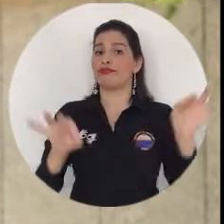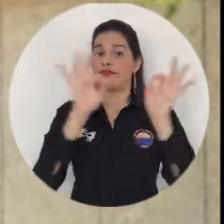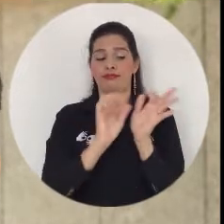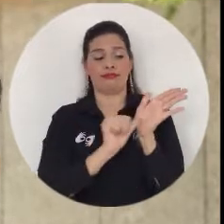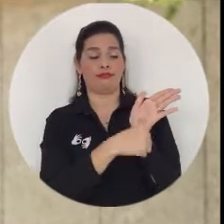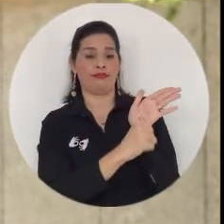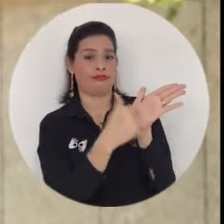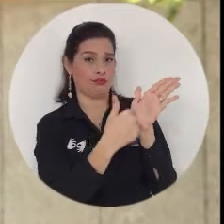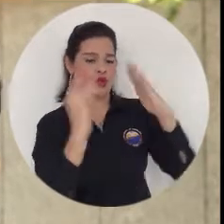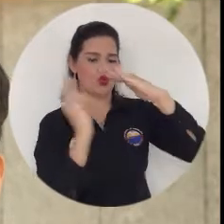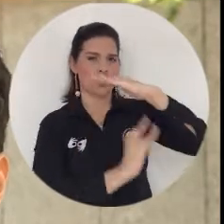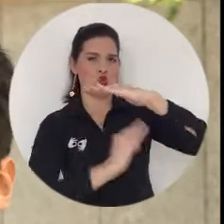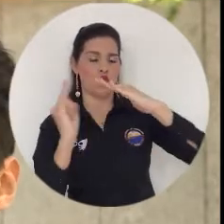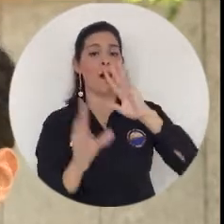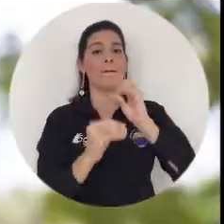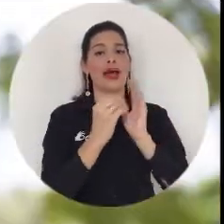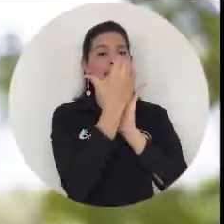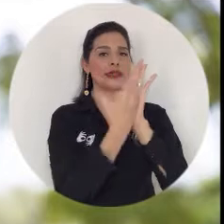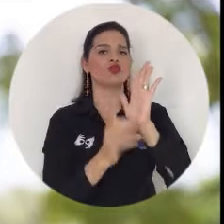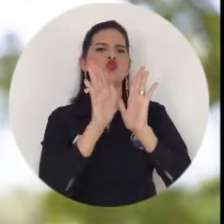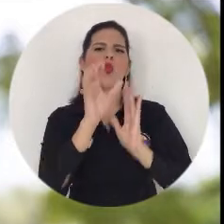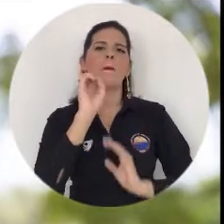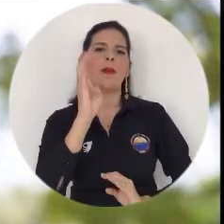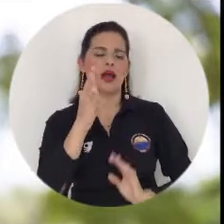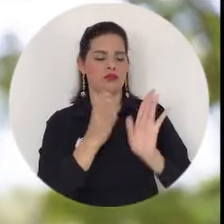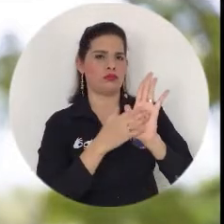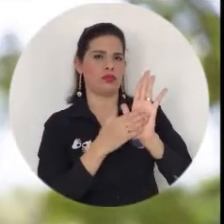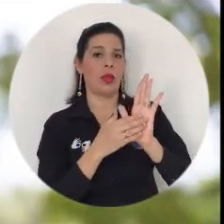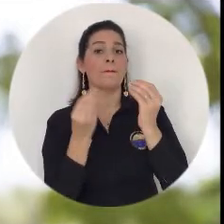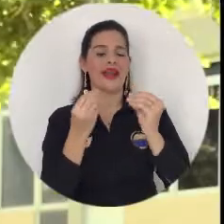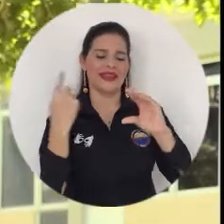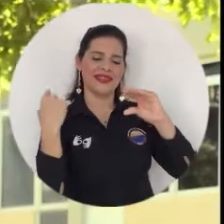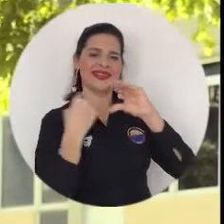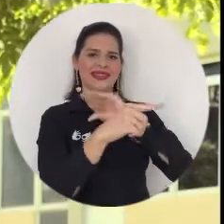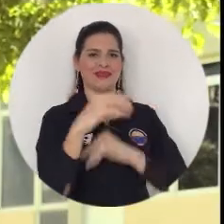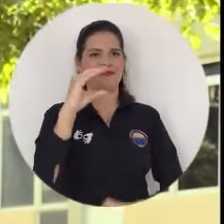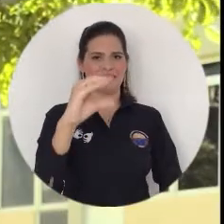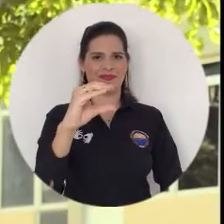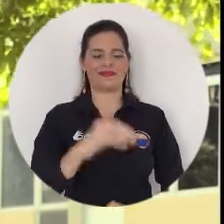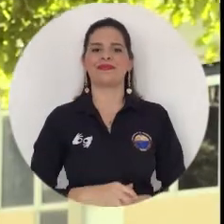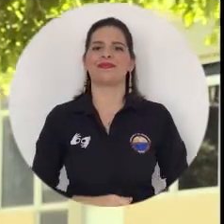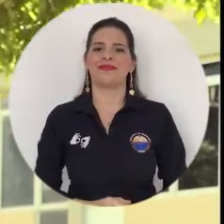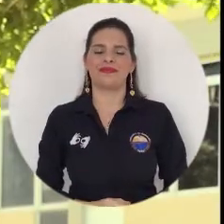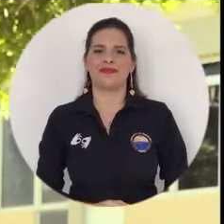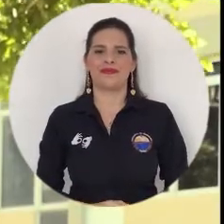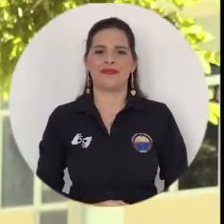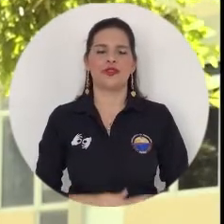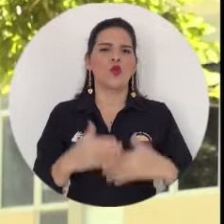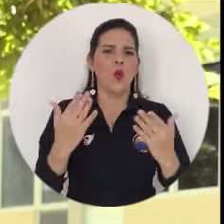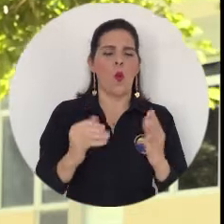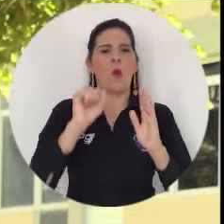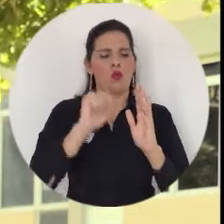escaneado y un certificado de tu cuenta bancaria para que se te haga la transferencia de dichos valores. Para esto, pueden ser cuentas de ahorros